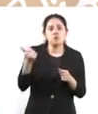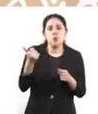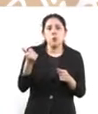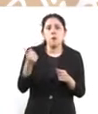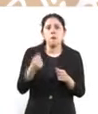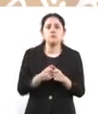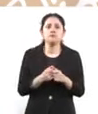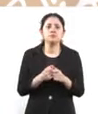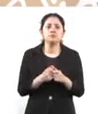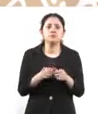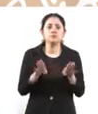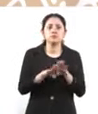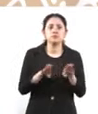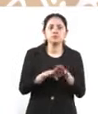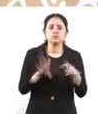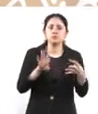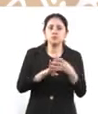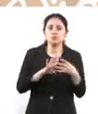oficiosa.